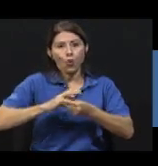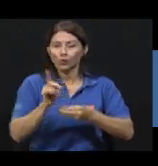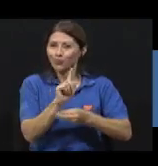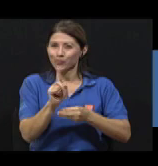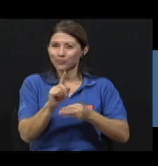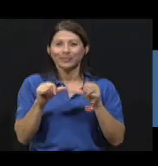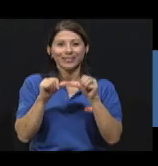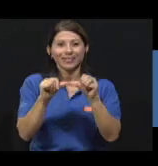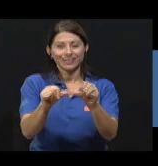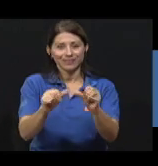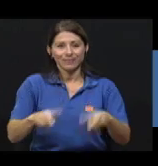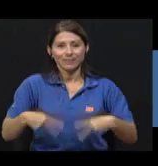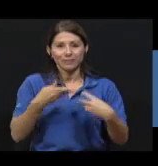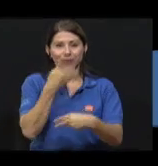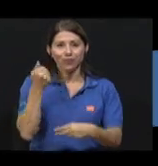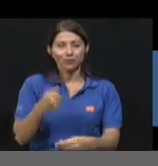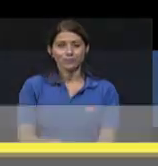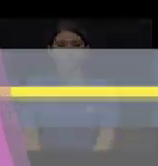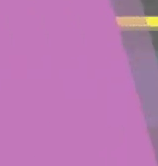con más de Vivir Mejor.